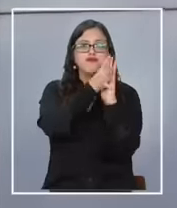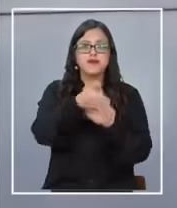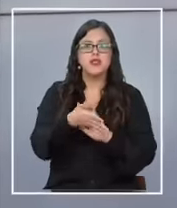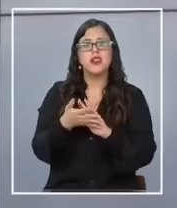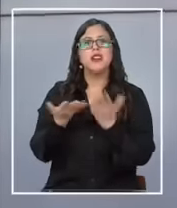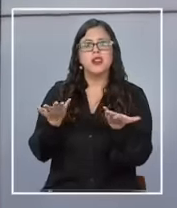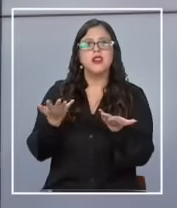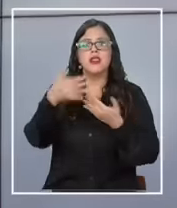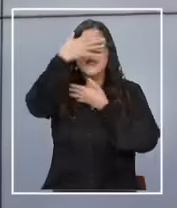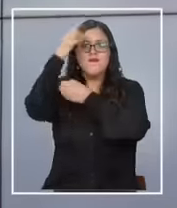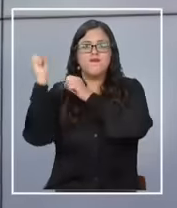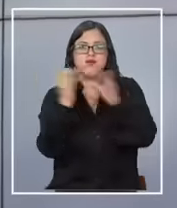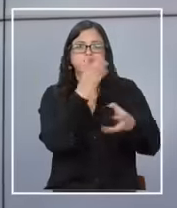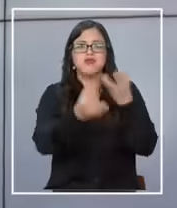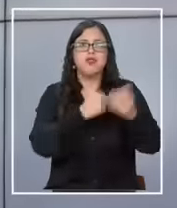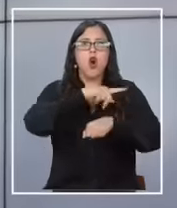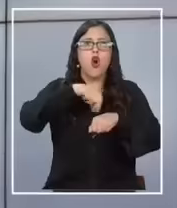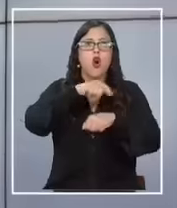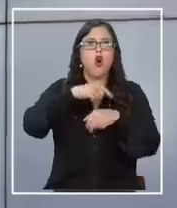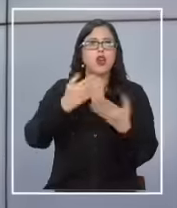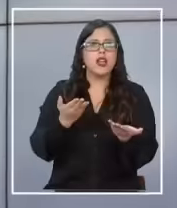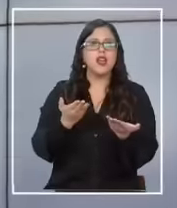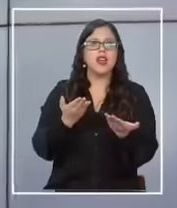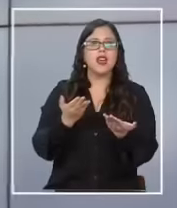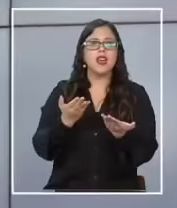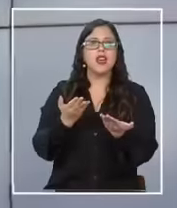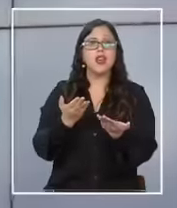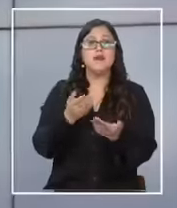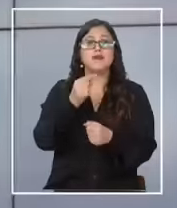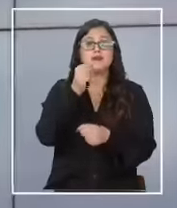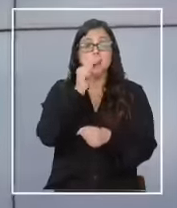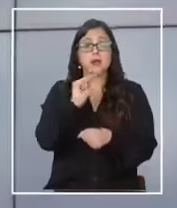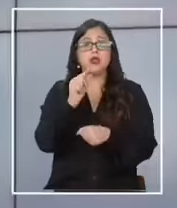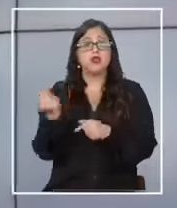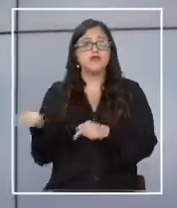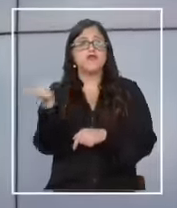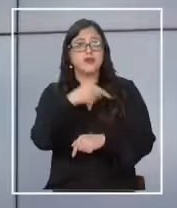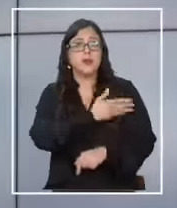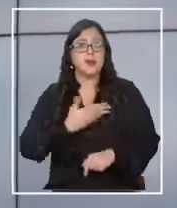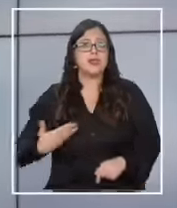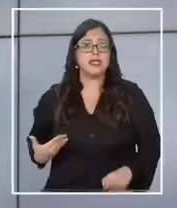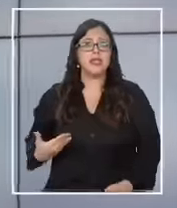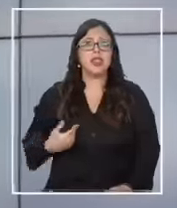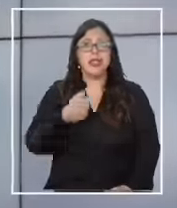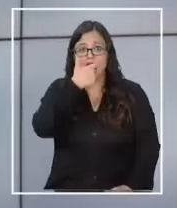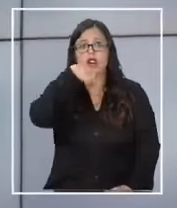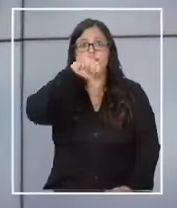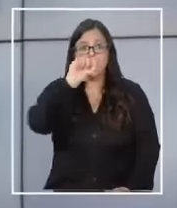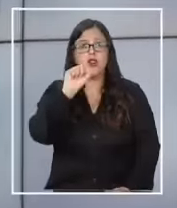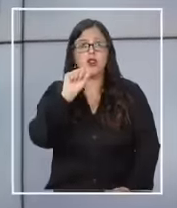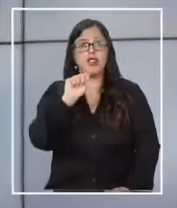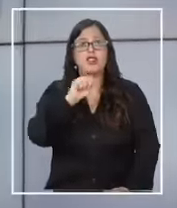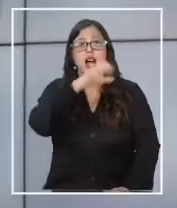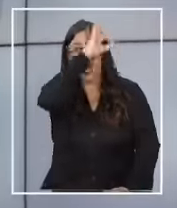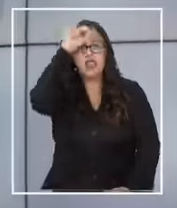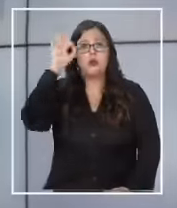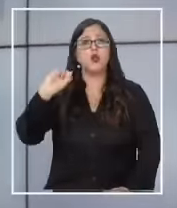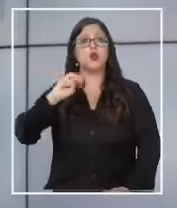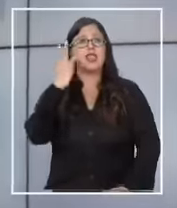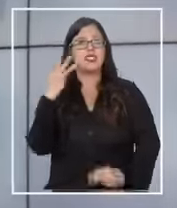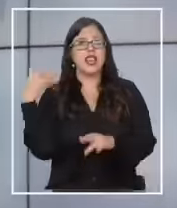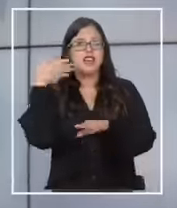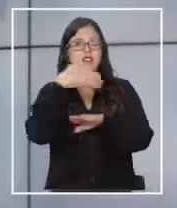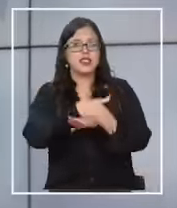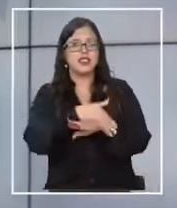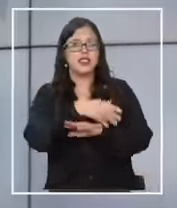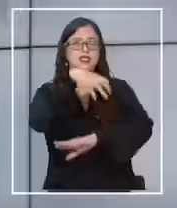ataque incendiario a solo horas de la llegada del presidente Gabriel Boricha Temuco en lo que será su tercera visita a la región durante